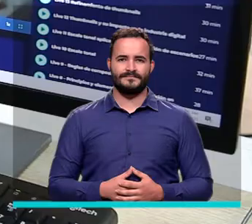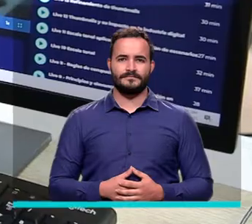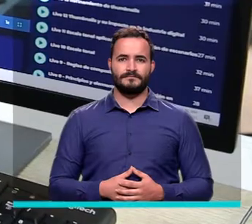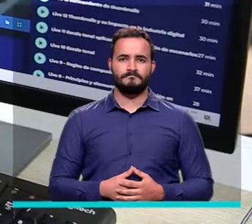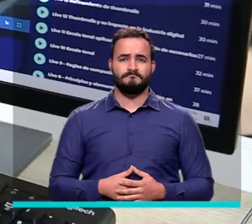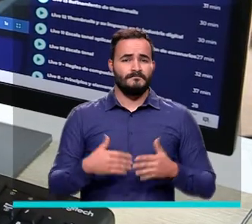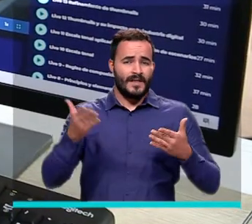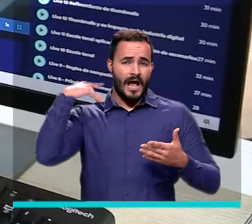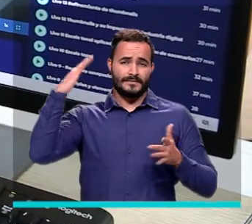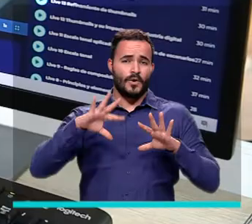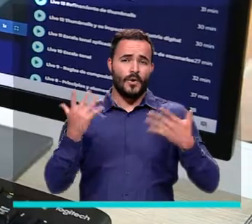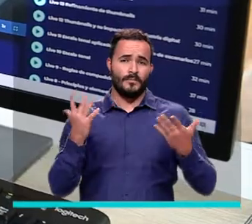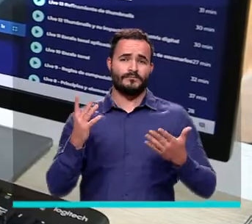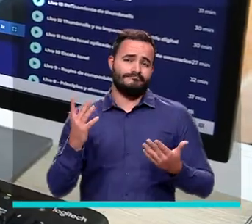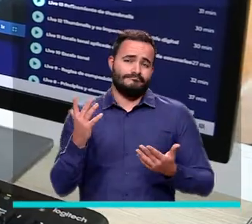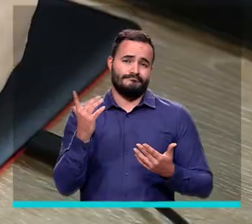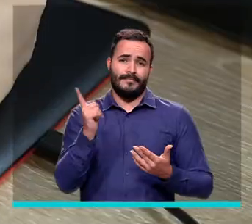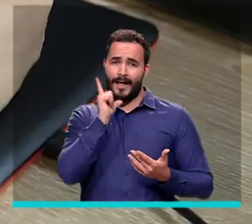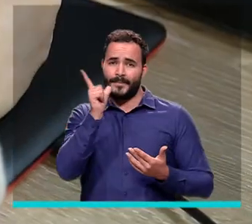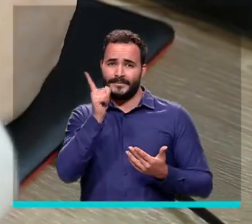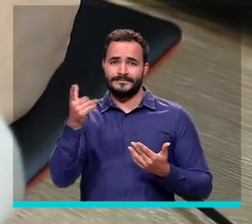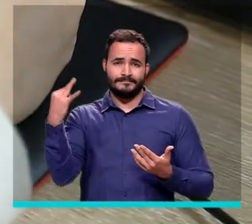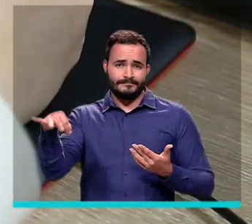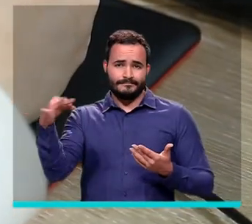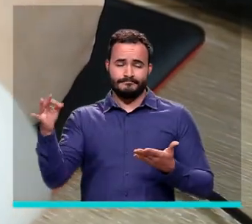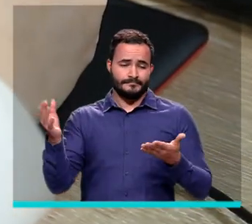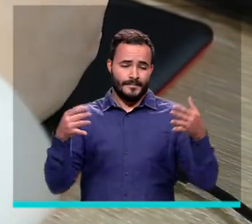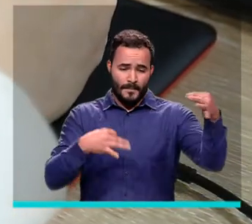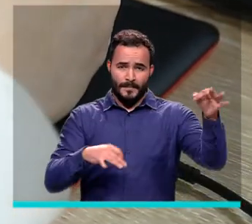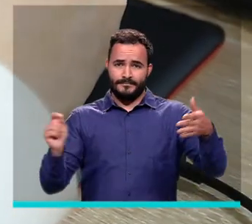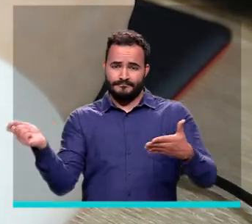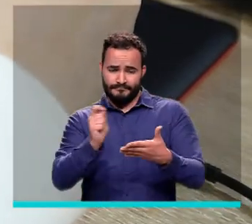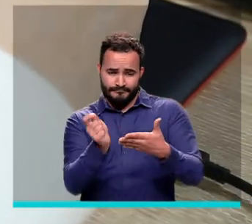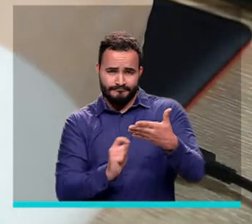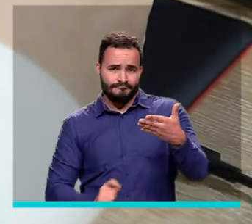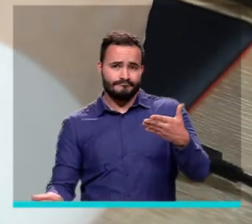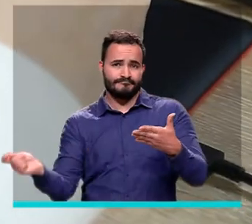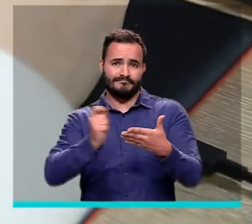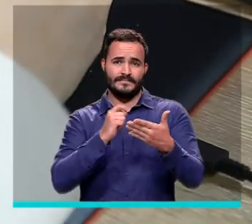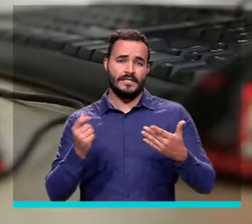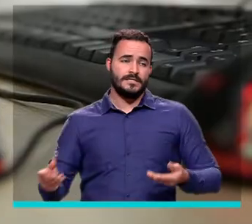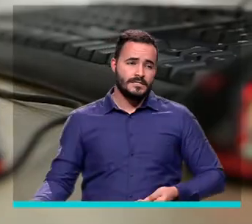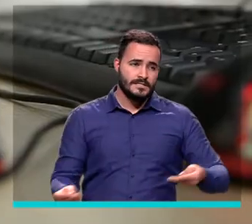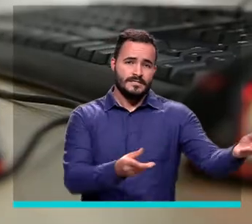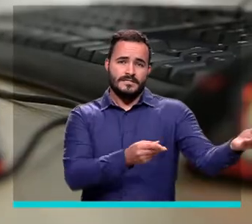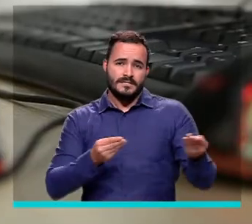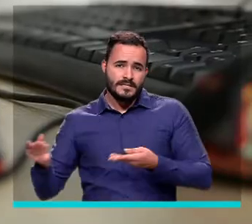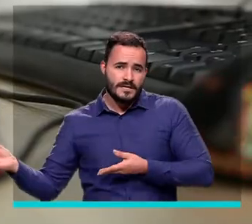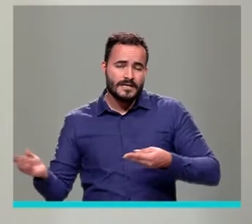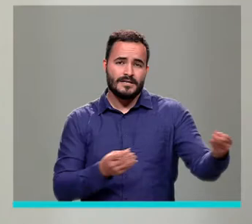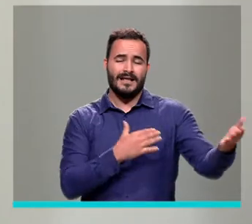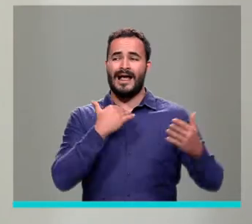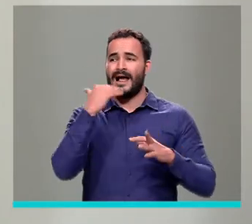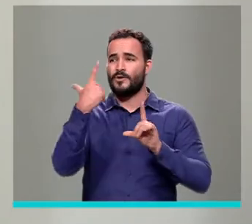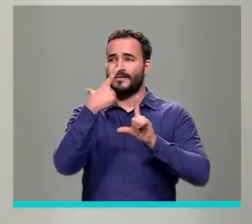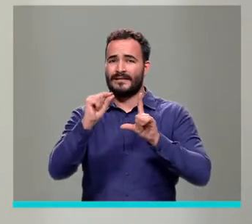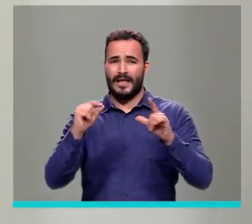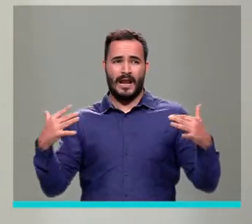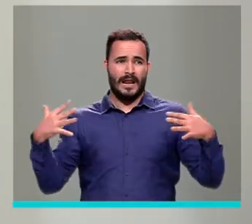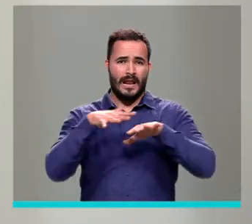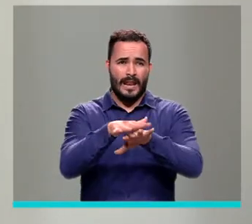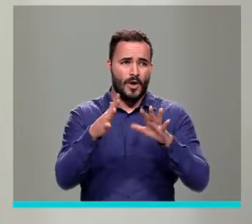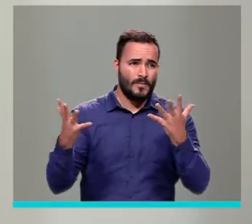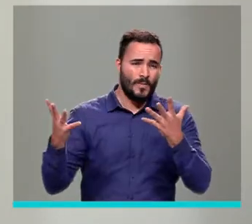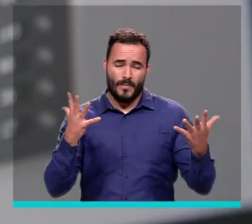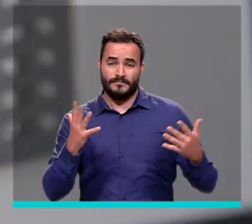Antes era puro lápiz y papel y cuando era todo el cuento de los trabajos, de venga y haga una ilustración digital. Yo, por